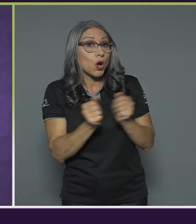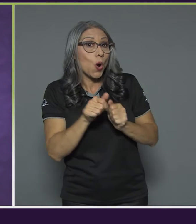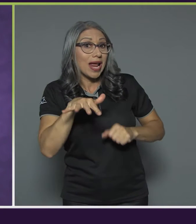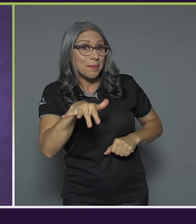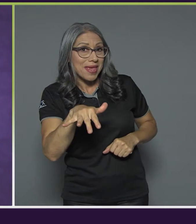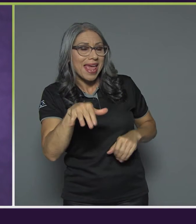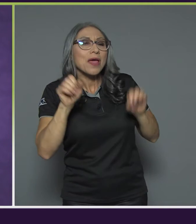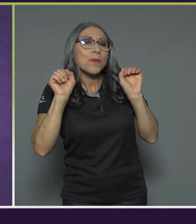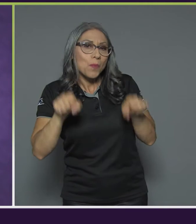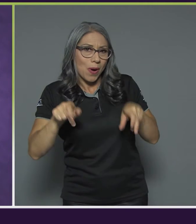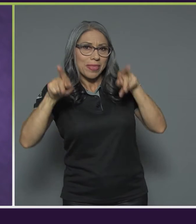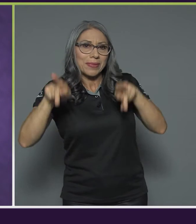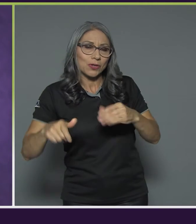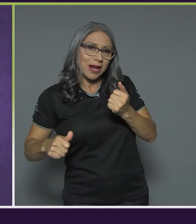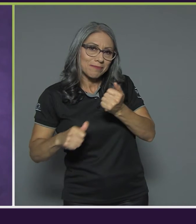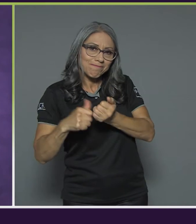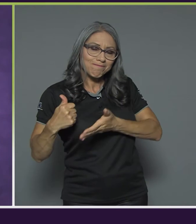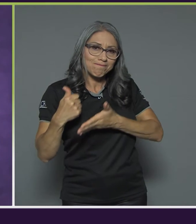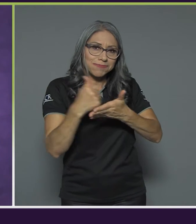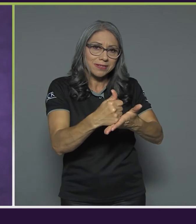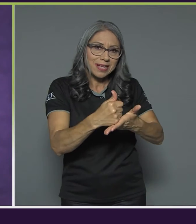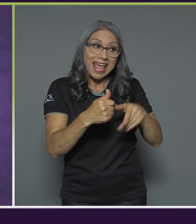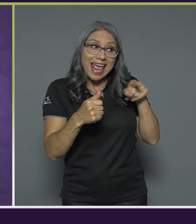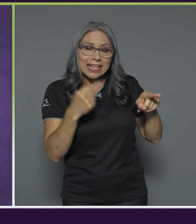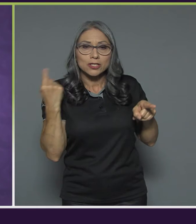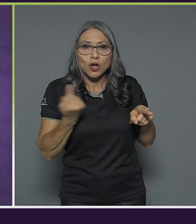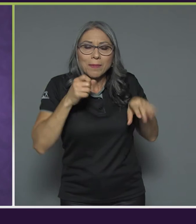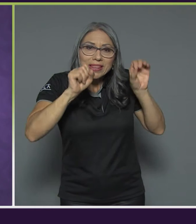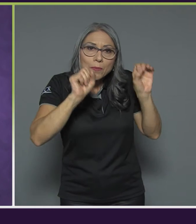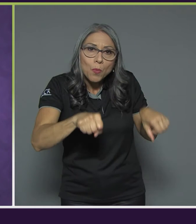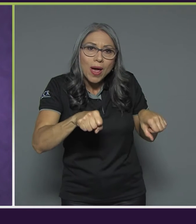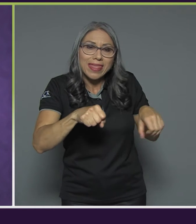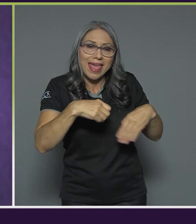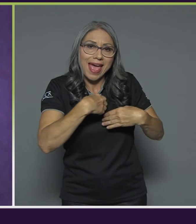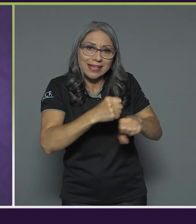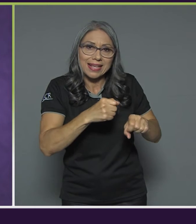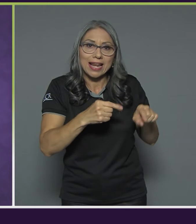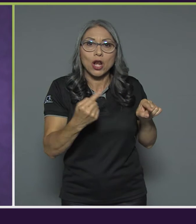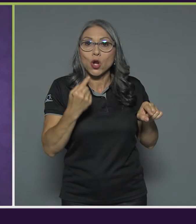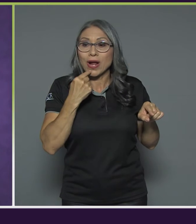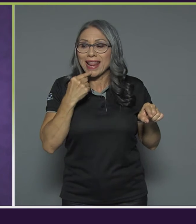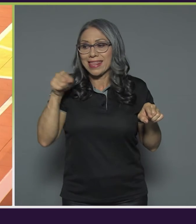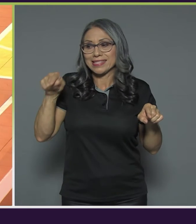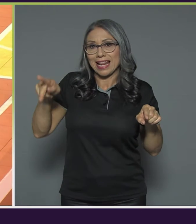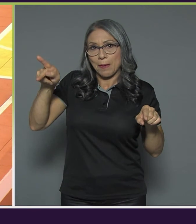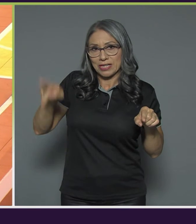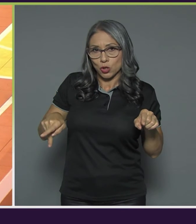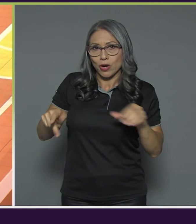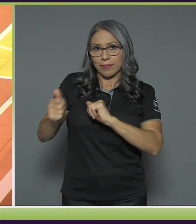asistidos por un auxiliar, que solo puede ejecutar los actos que la persona que practica el deporte le indique.